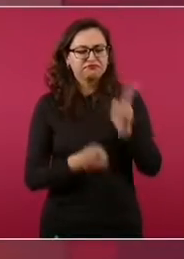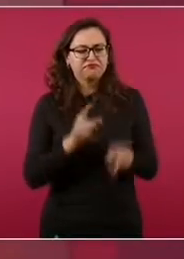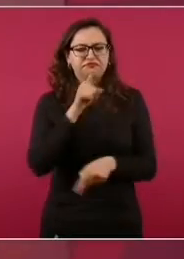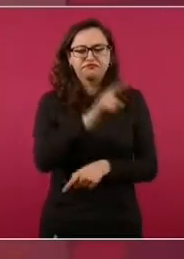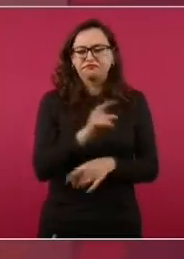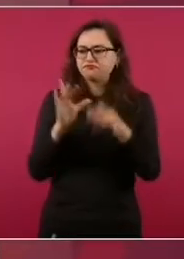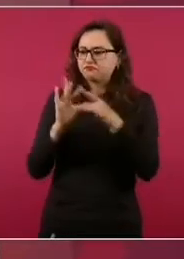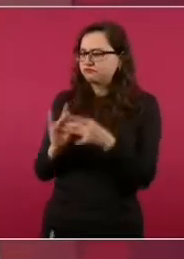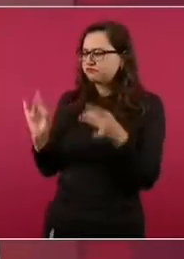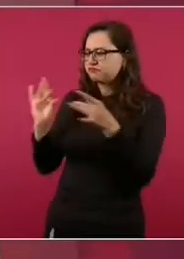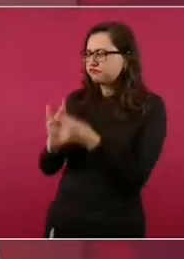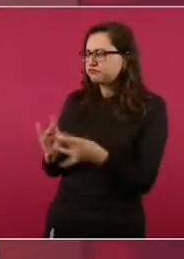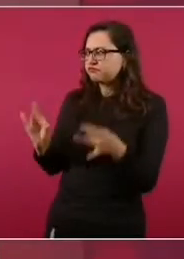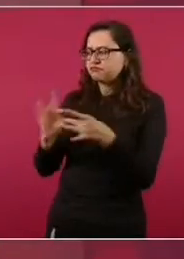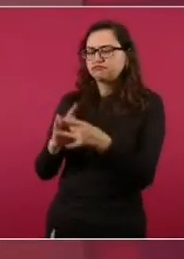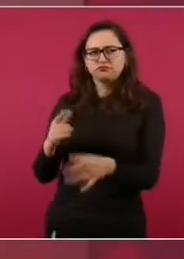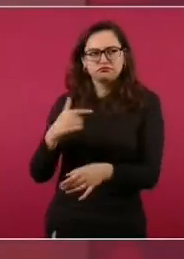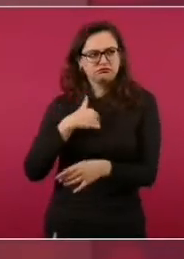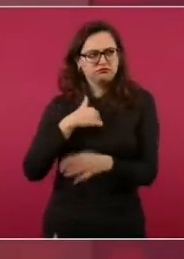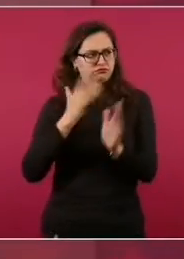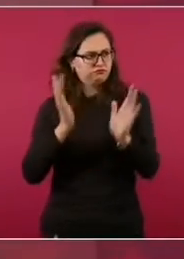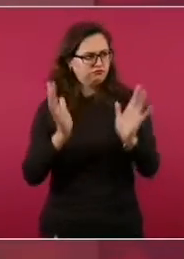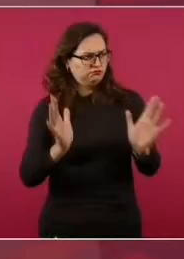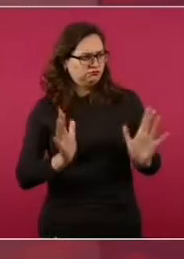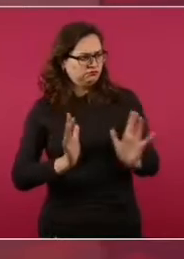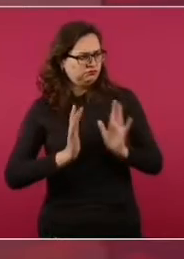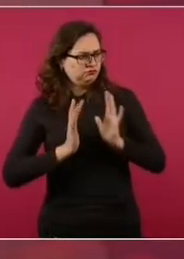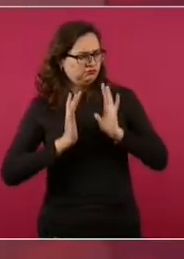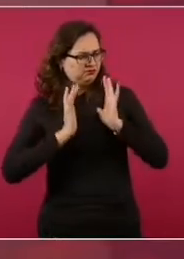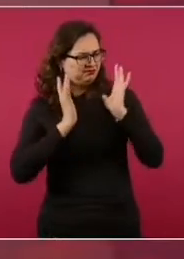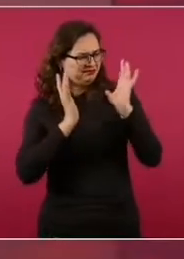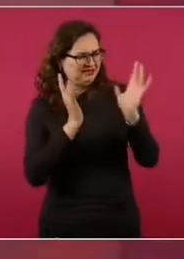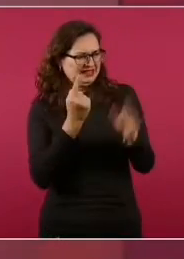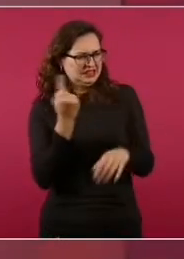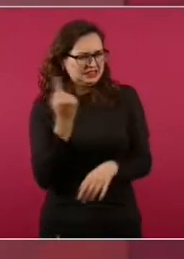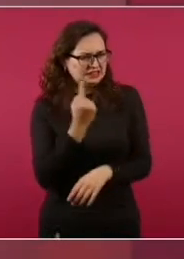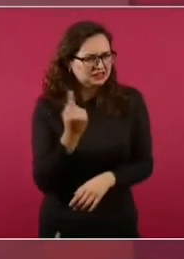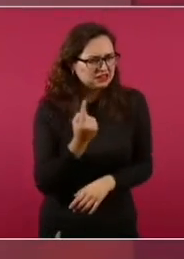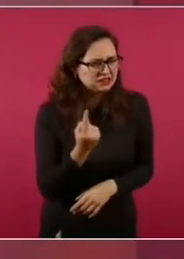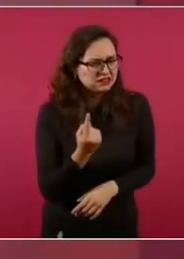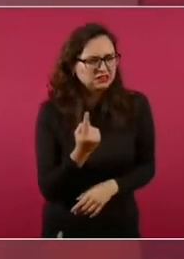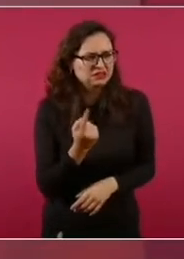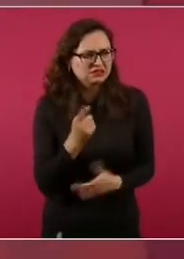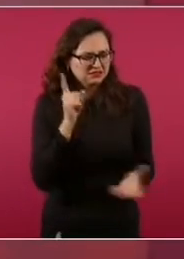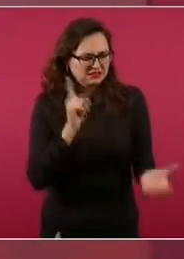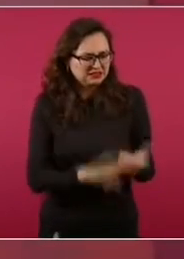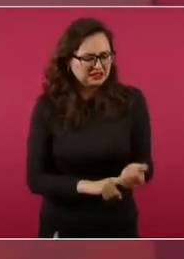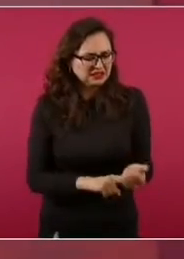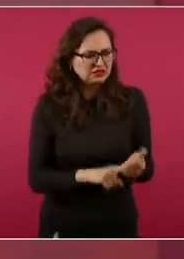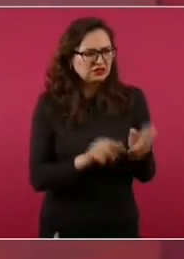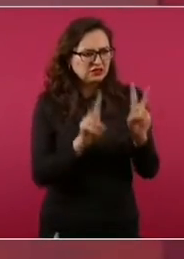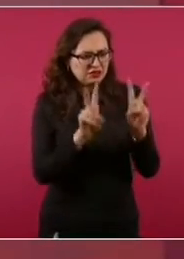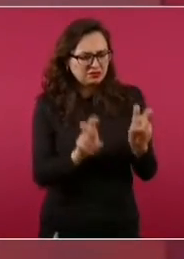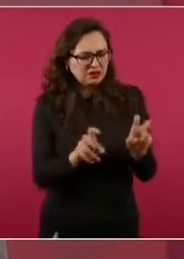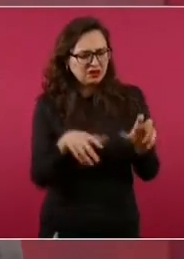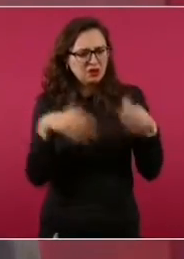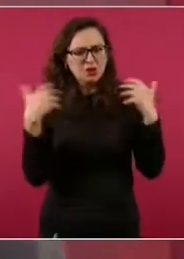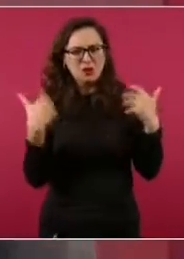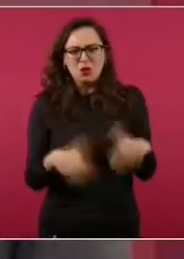el nivel de perversidad. Me decía